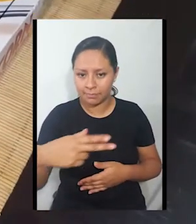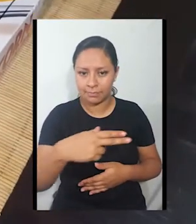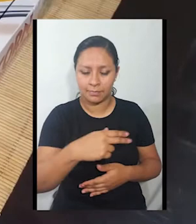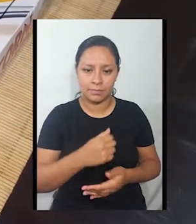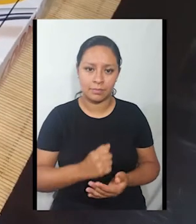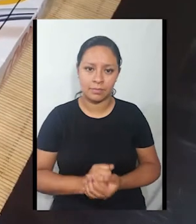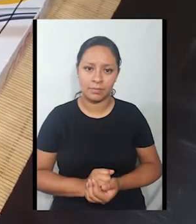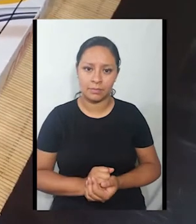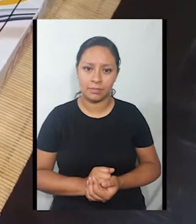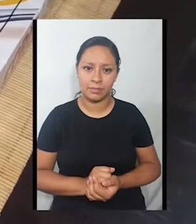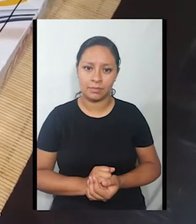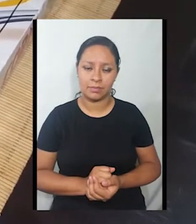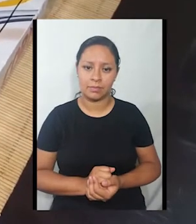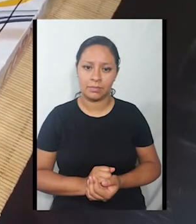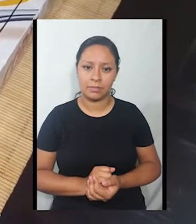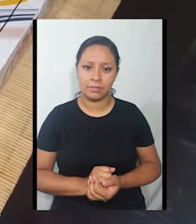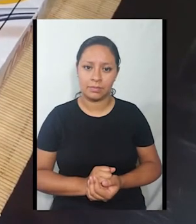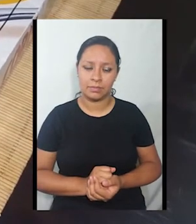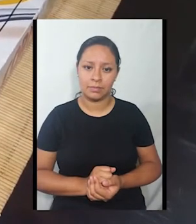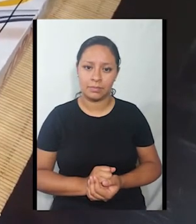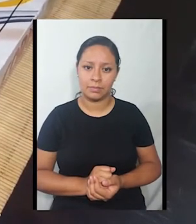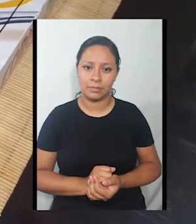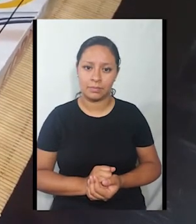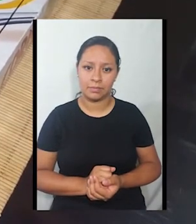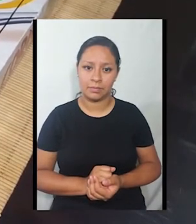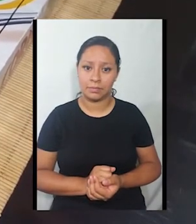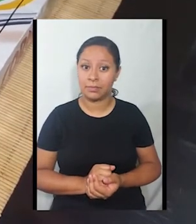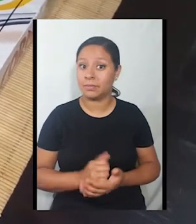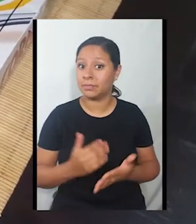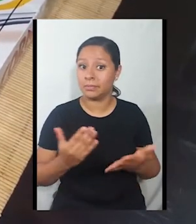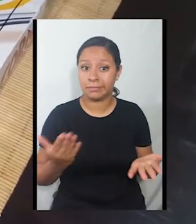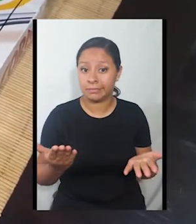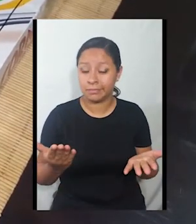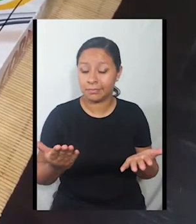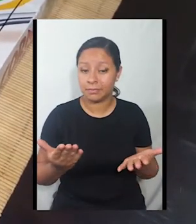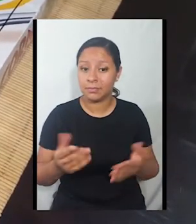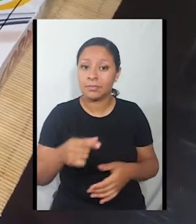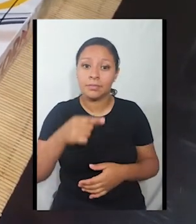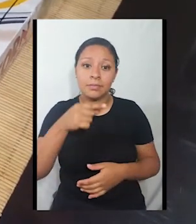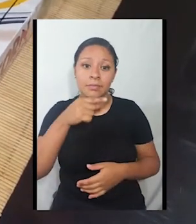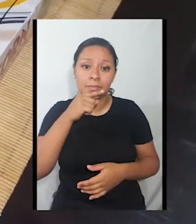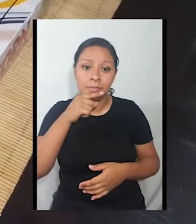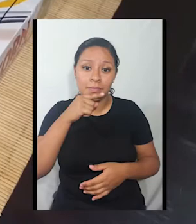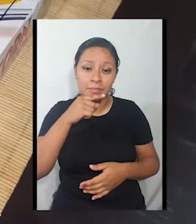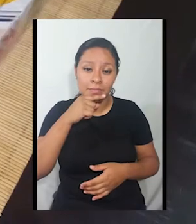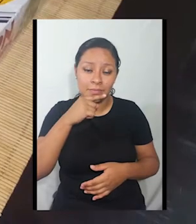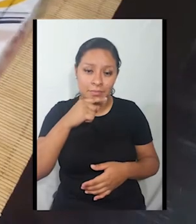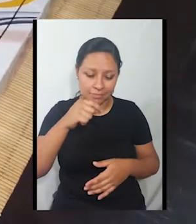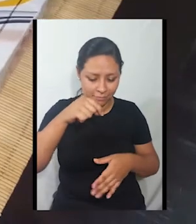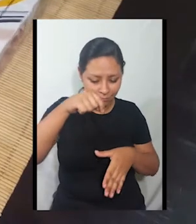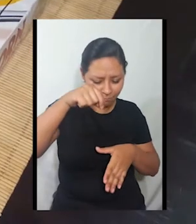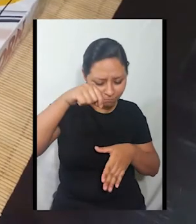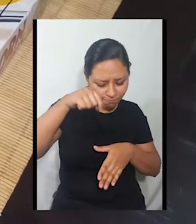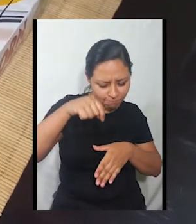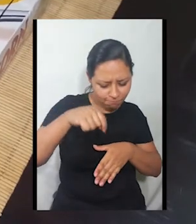Ok chicos, ahora con un lápiz, vamos a hacer un agujero en el centro de la caja.